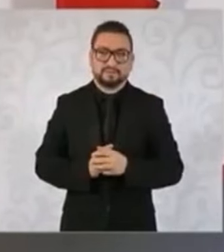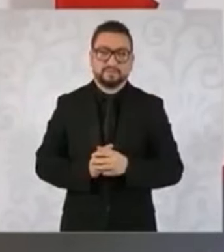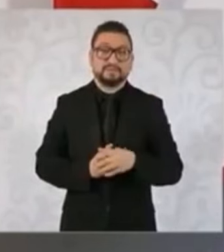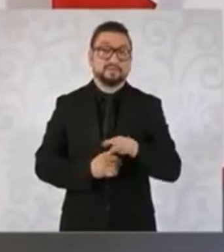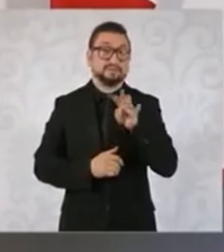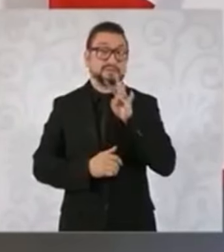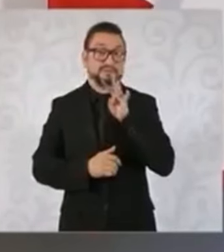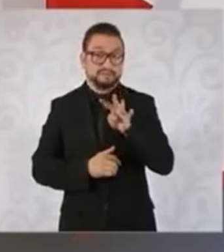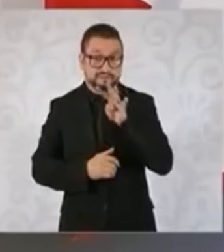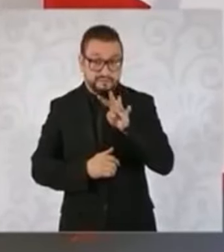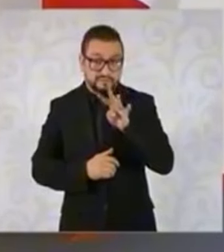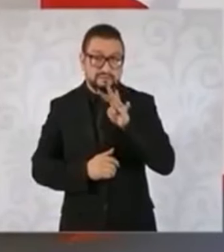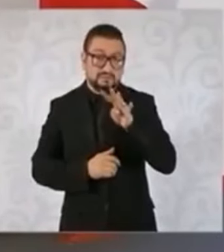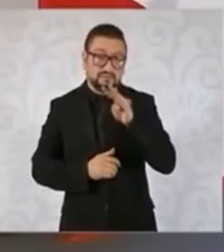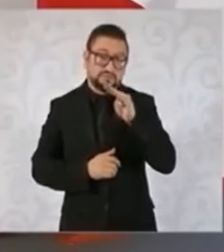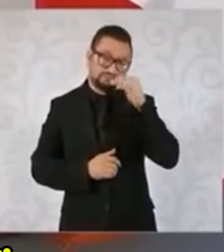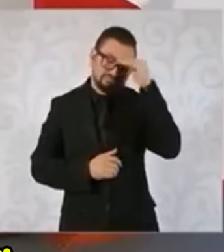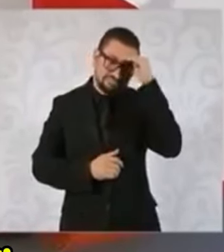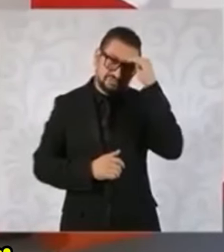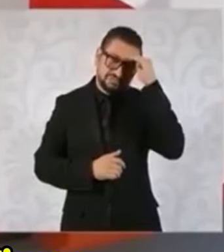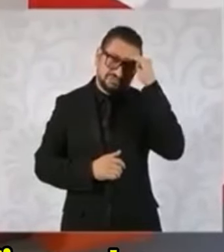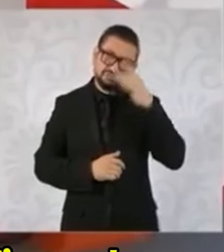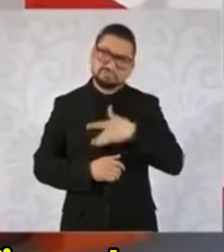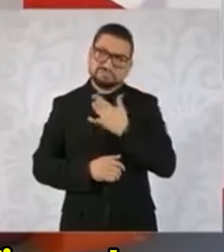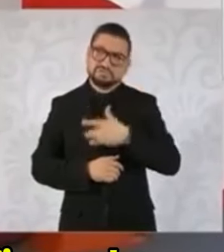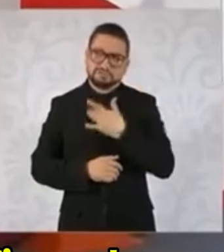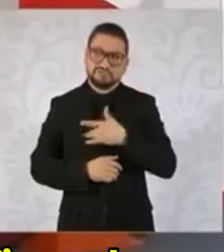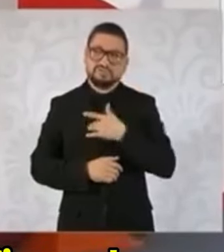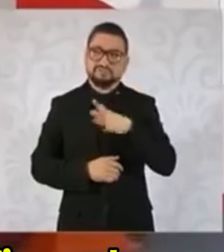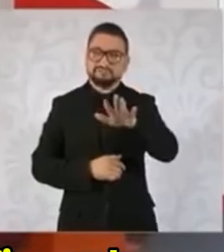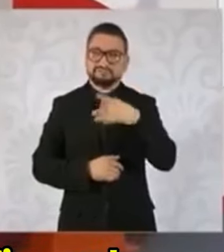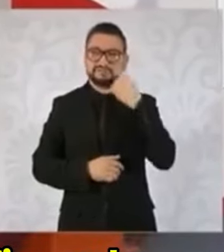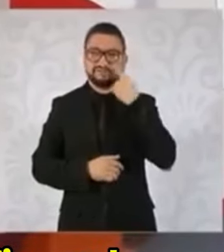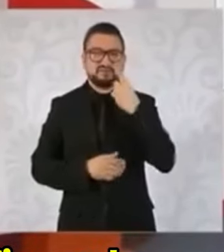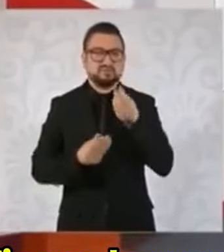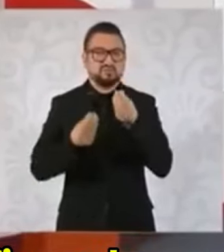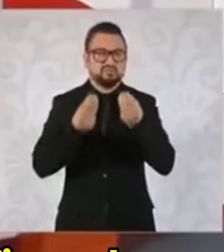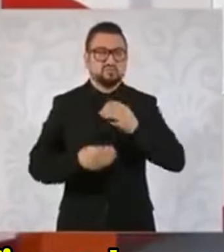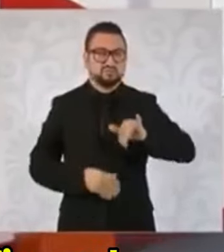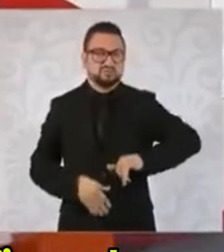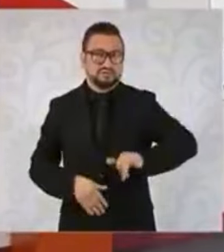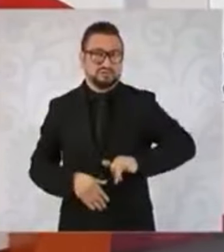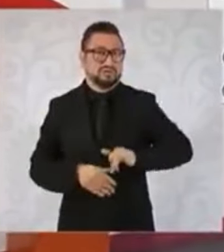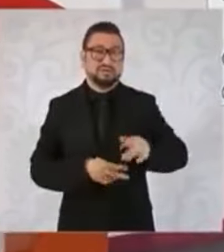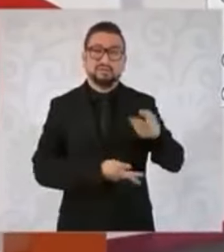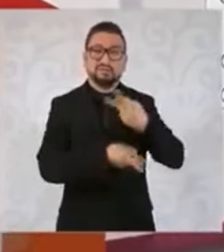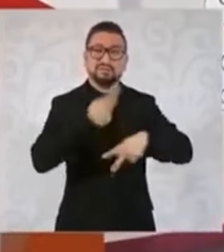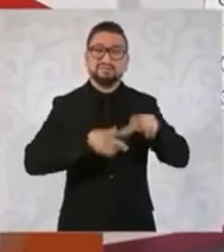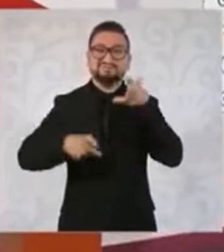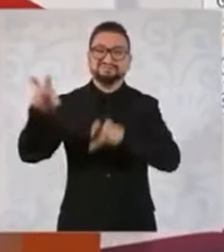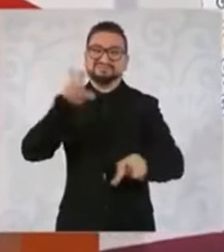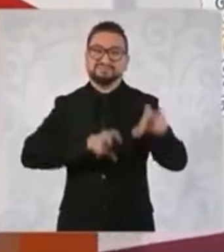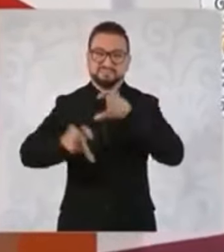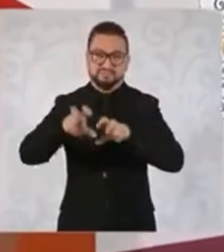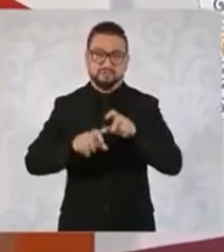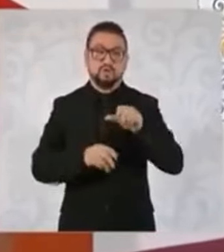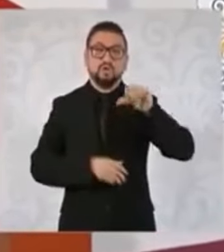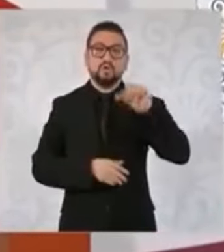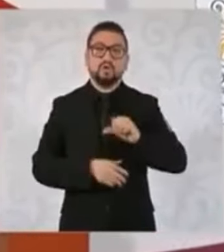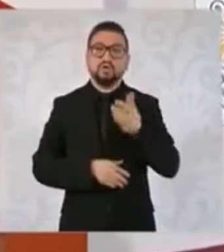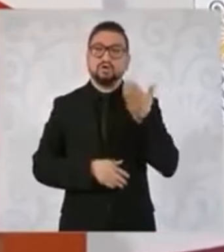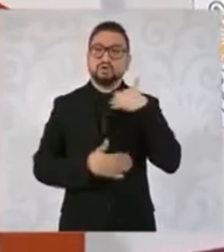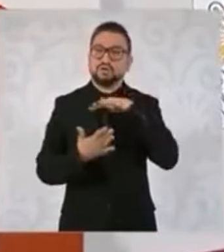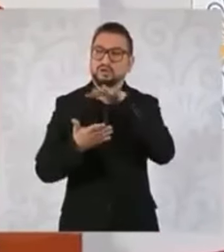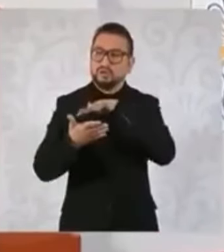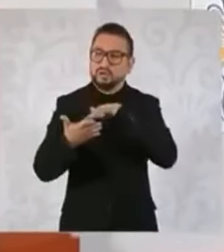El 19 habíamos planteado, fíjense, hay muchísimo interés en inversión en México. Hoy leí una nota de